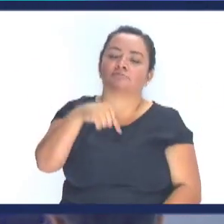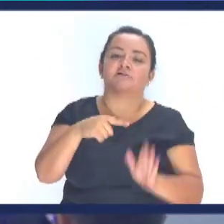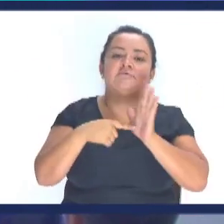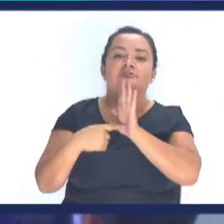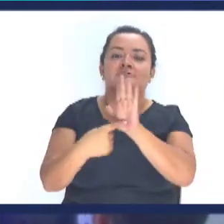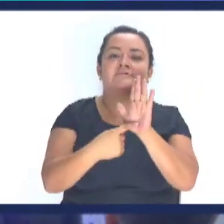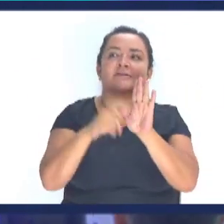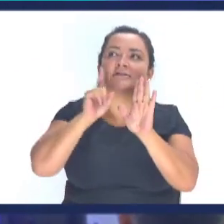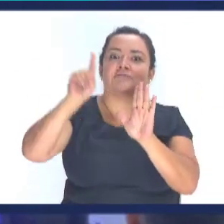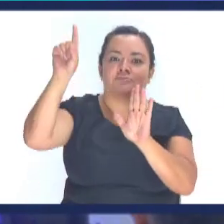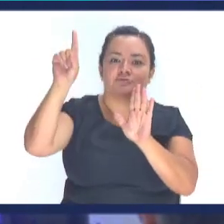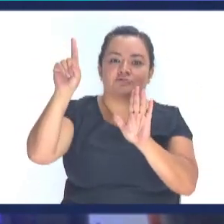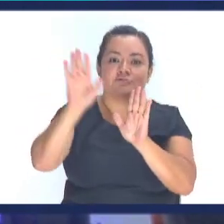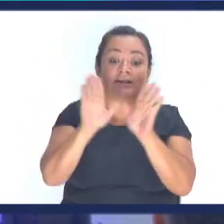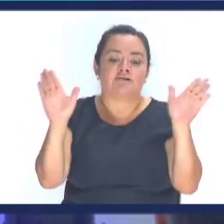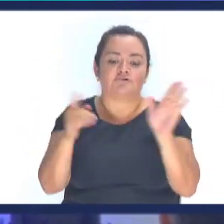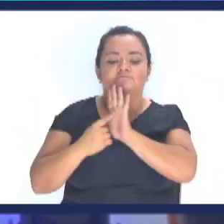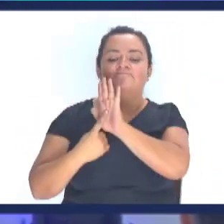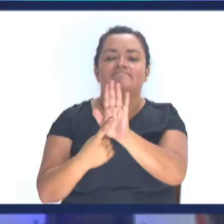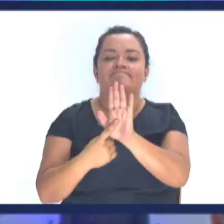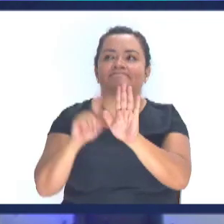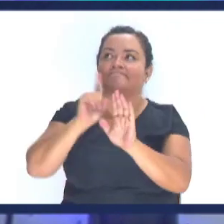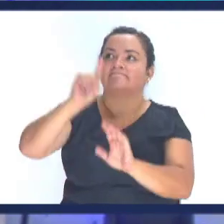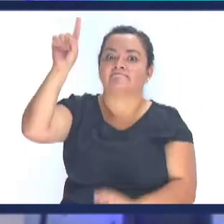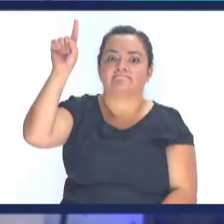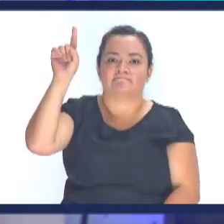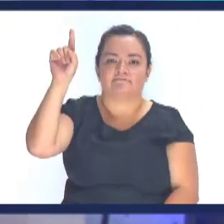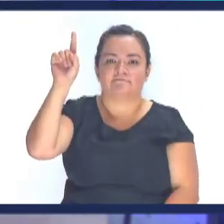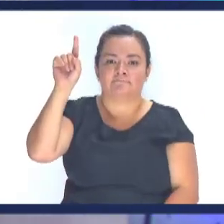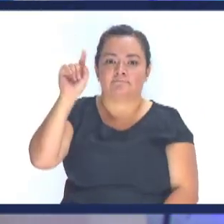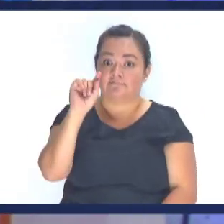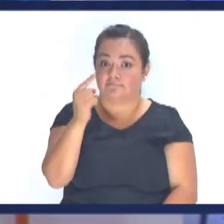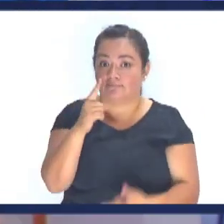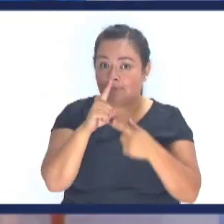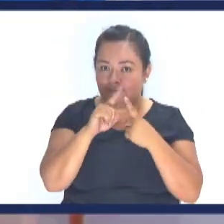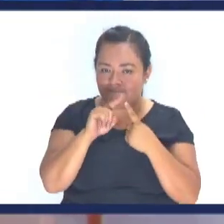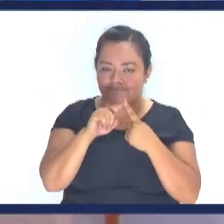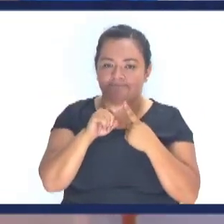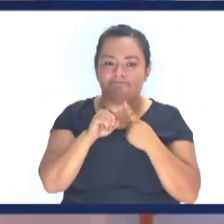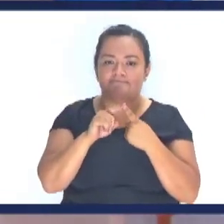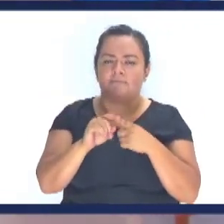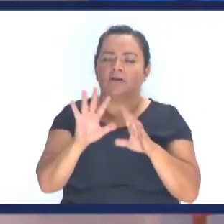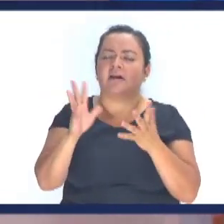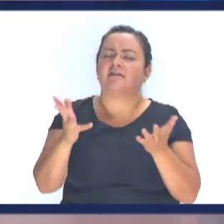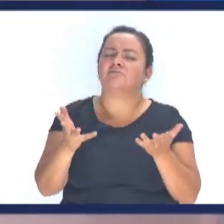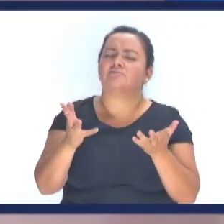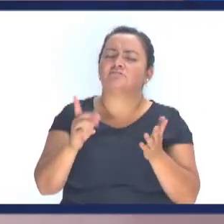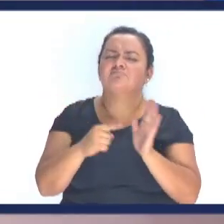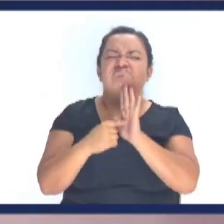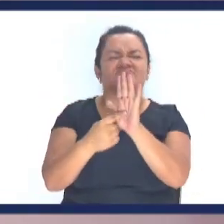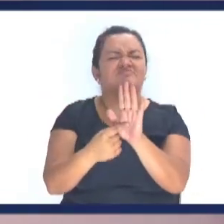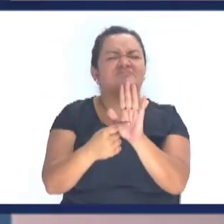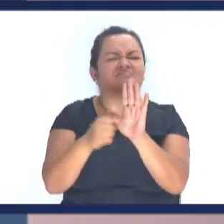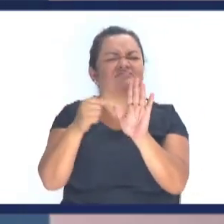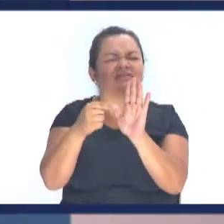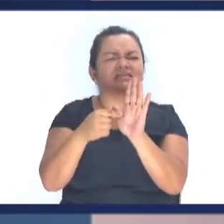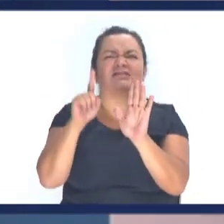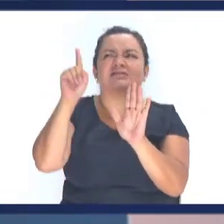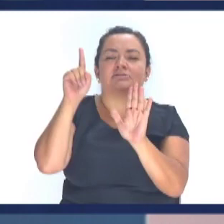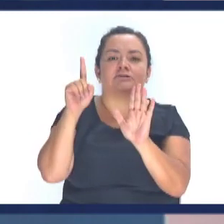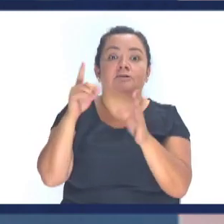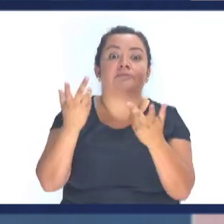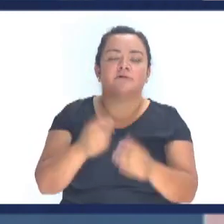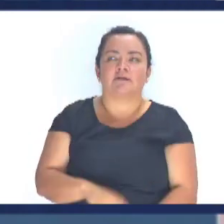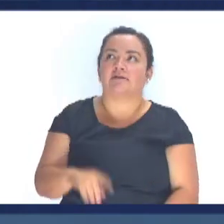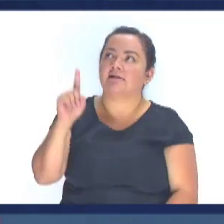revelar a Dios ¿A qué vino Jesús? A revelar a Dios a eso vino Jesús ¿Por qué vino Jesús a revelar a Dios? Porque Él